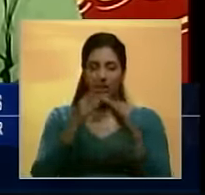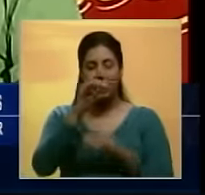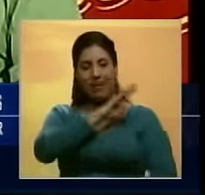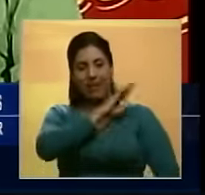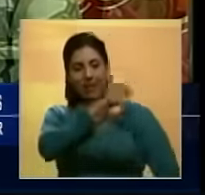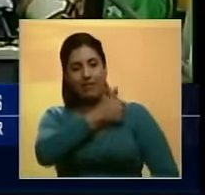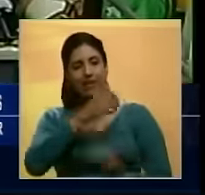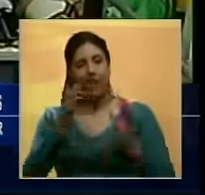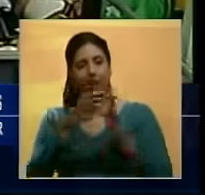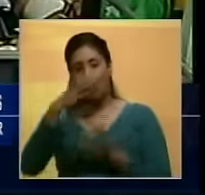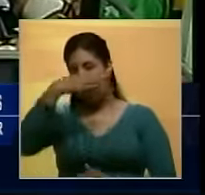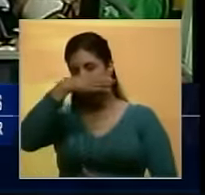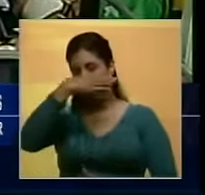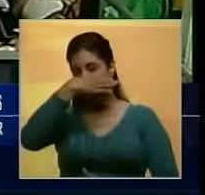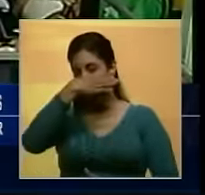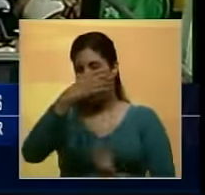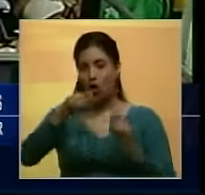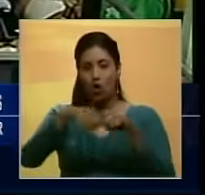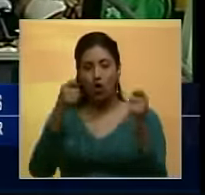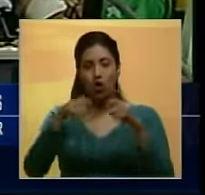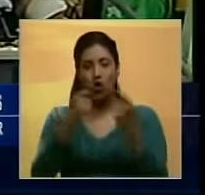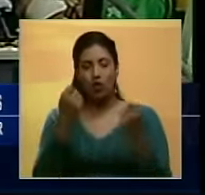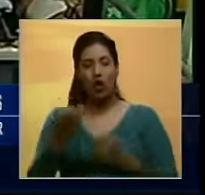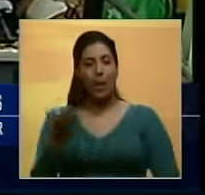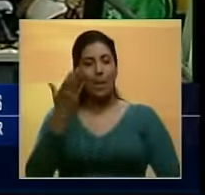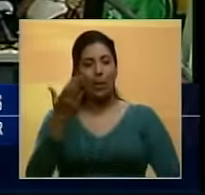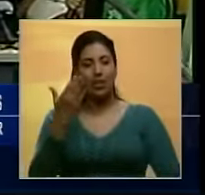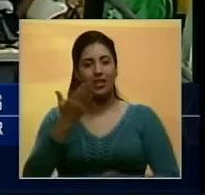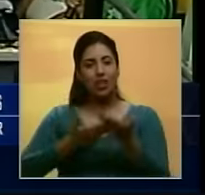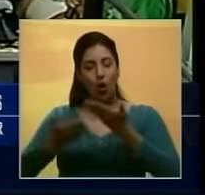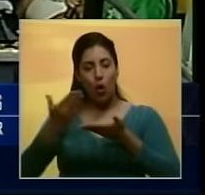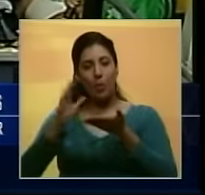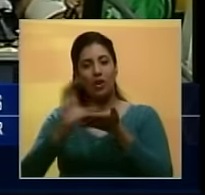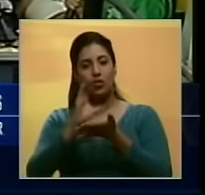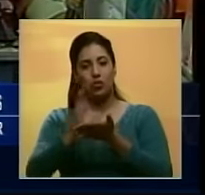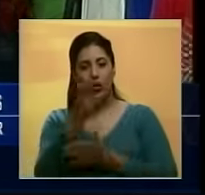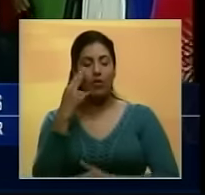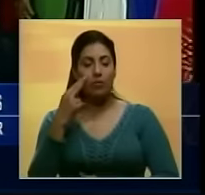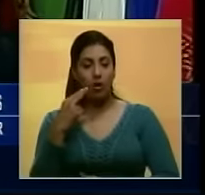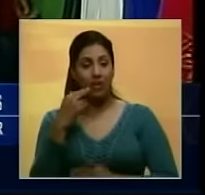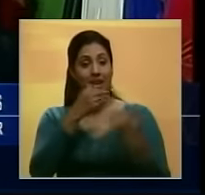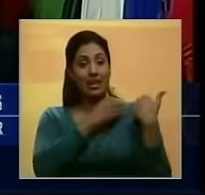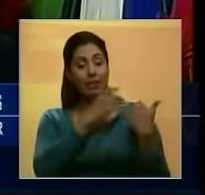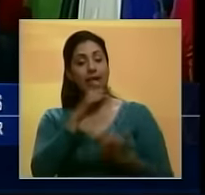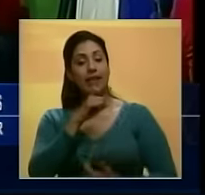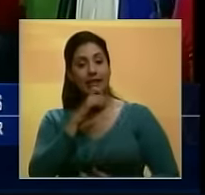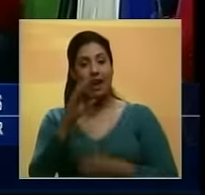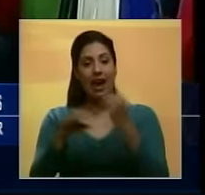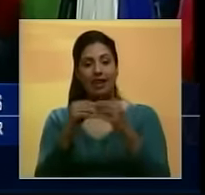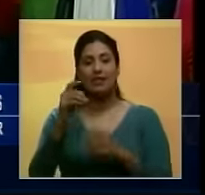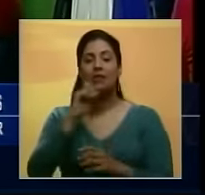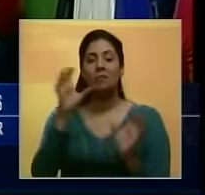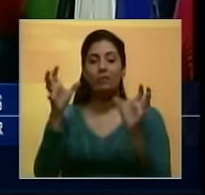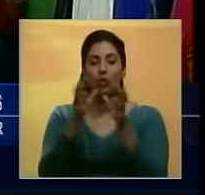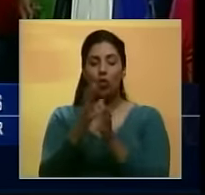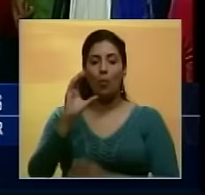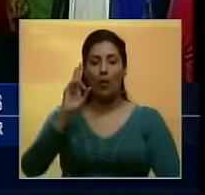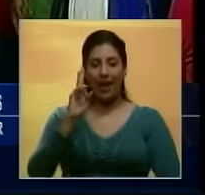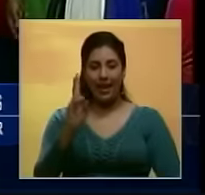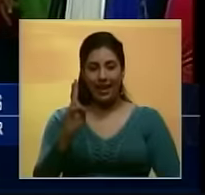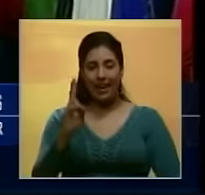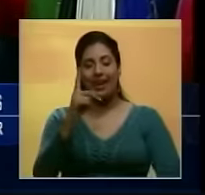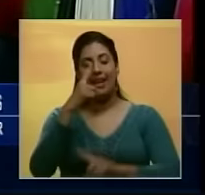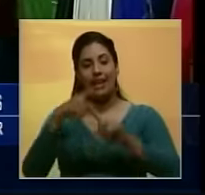jefes de los grupos paramilitares que destrozaron parte importante del comercio en Ciudad Bolívar. Responsabilizó por los hechos al partido Causa R,